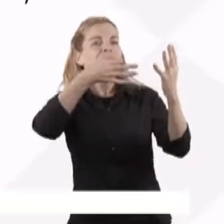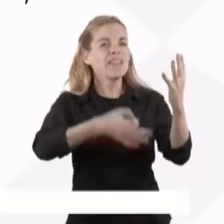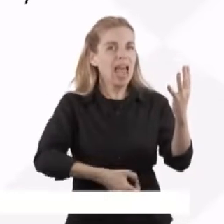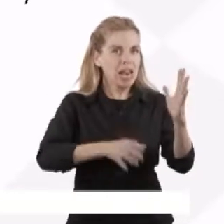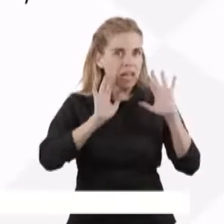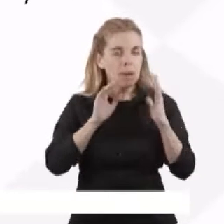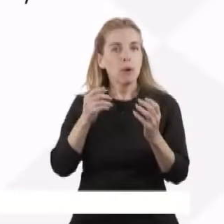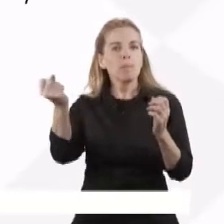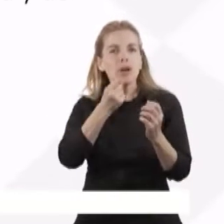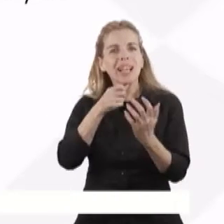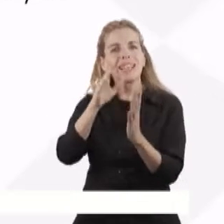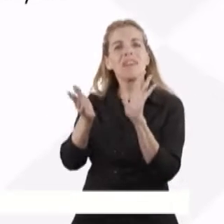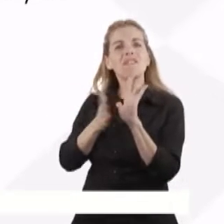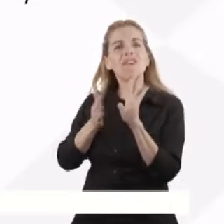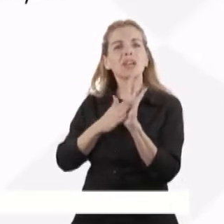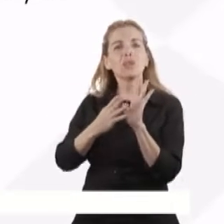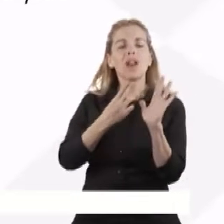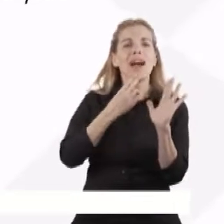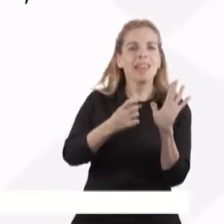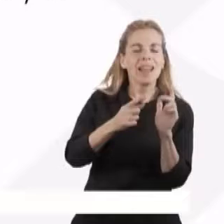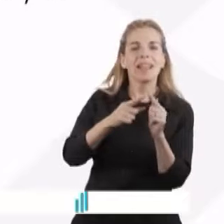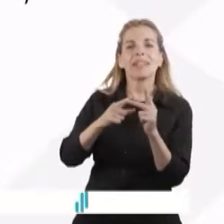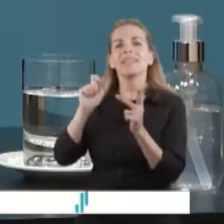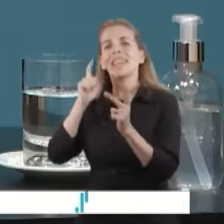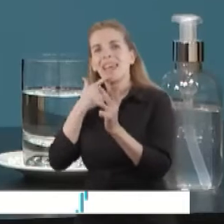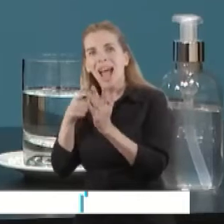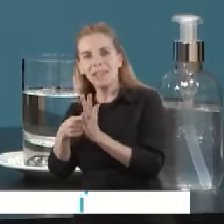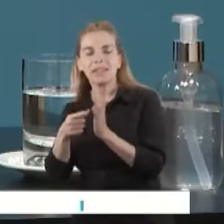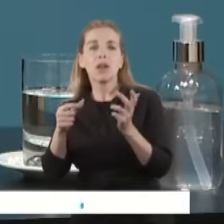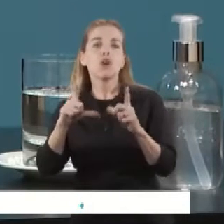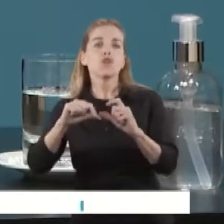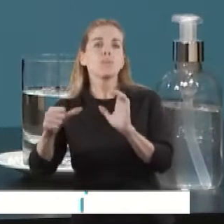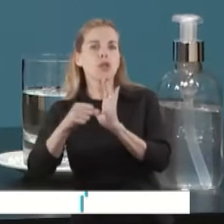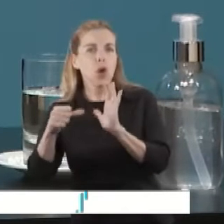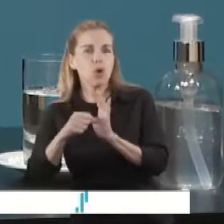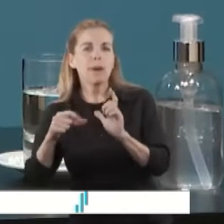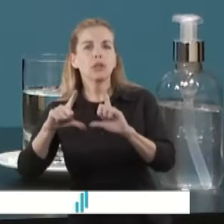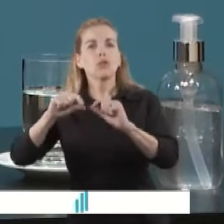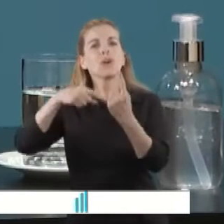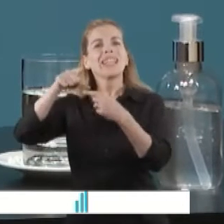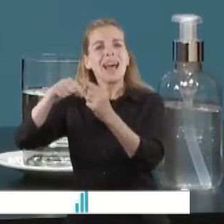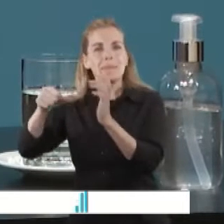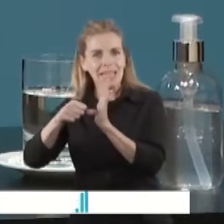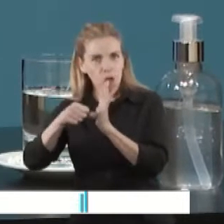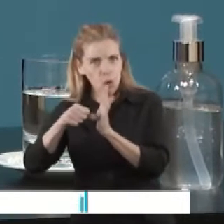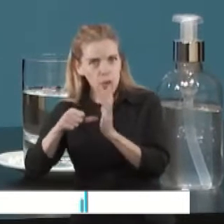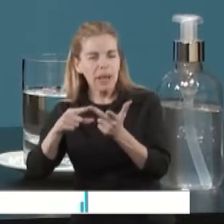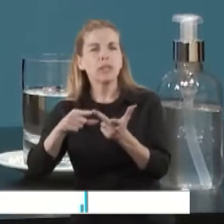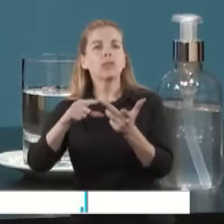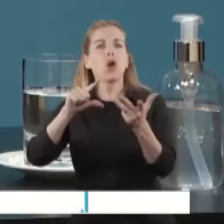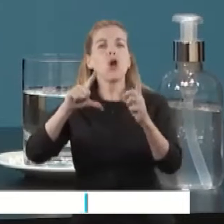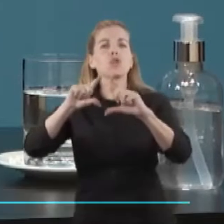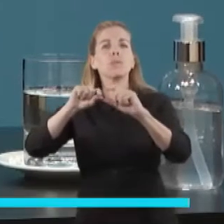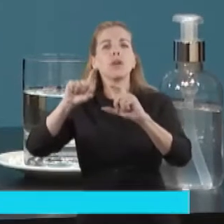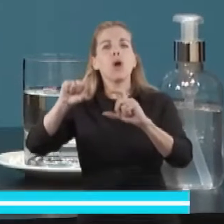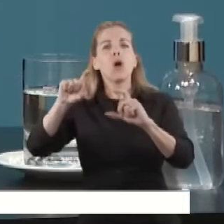datos de las facturas que tienen que llenar, y también el número de documentos, el número de trámites y los CUILs del grupo